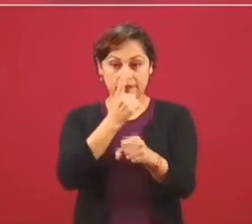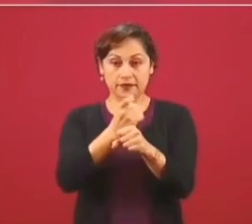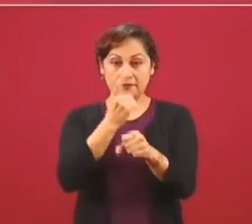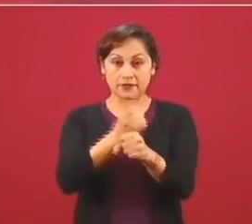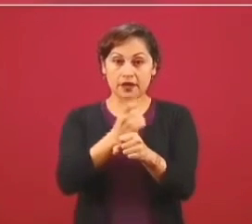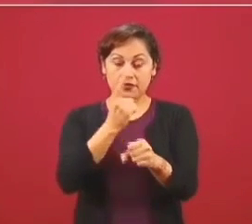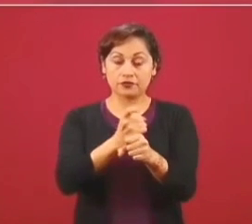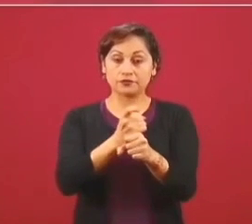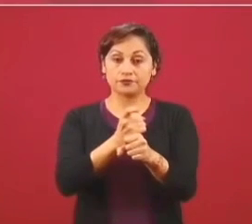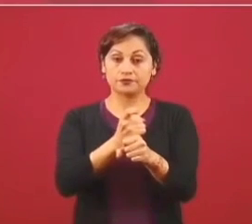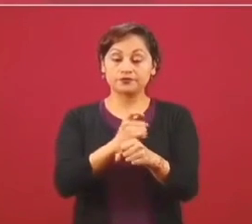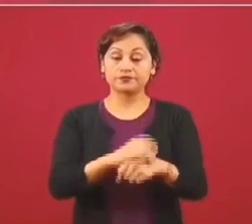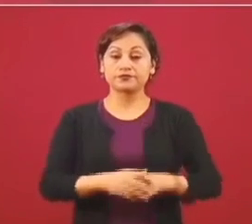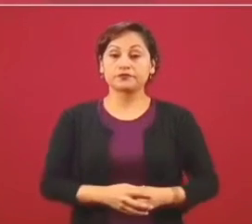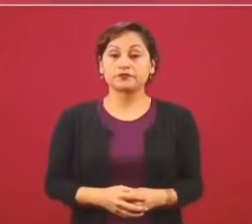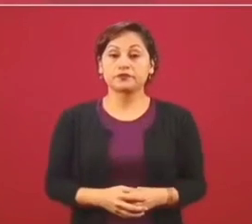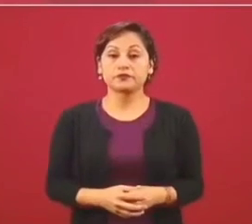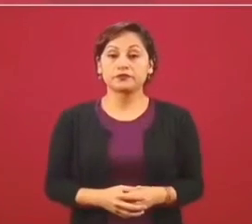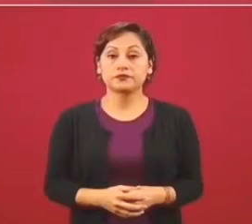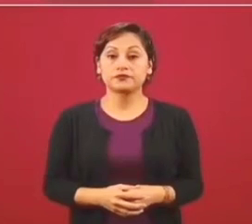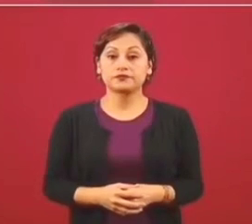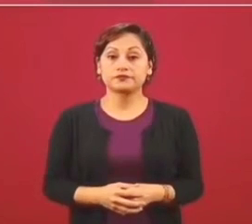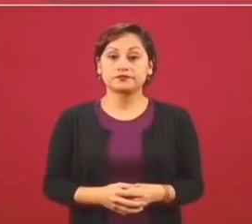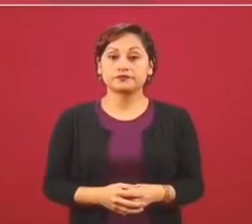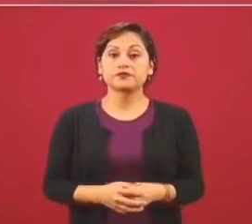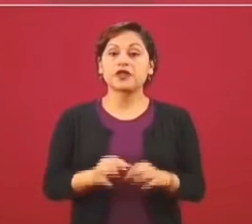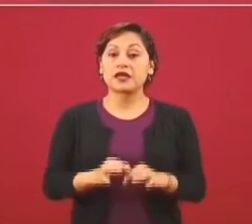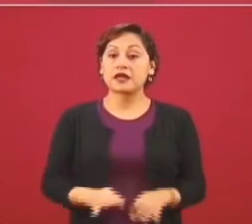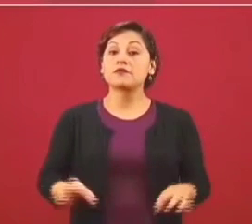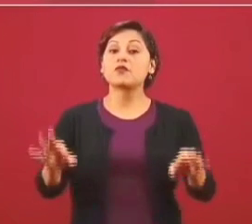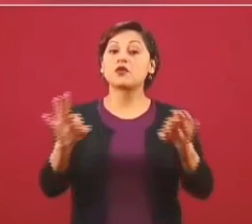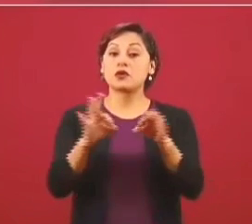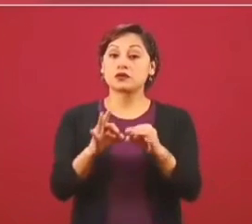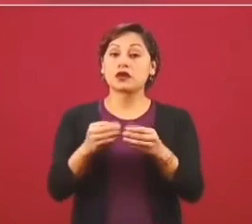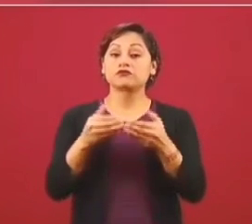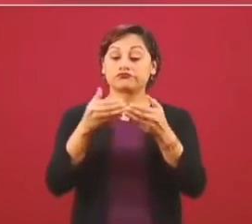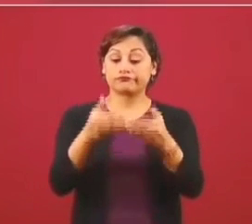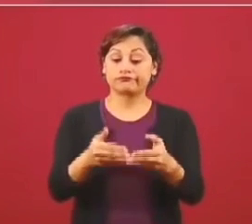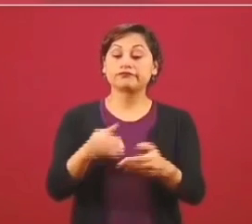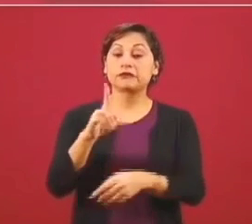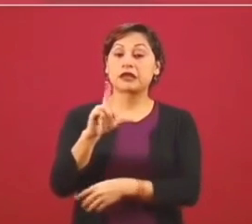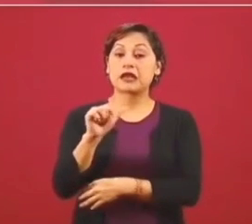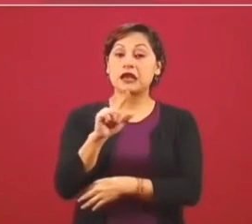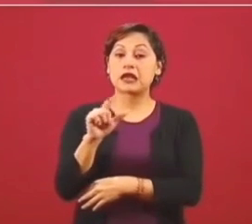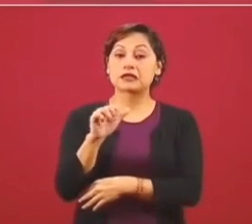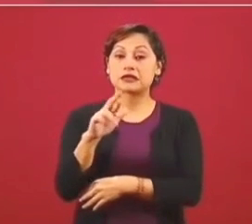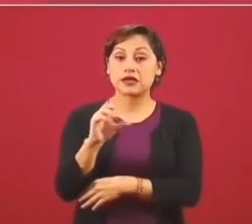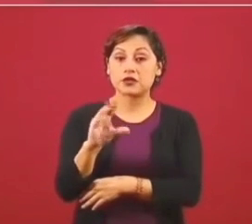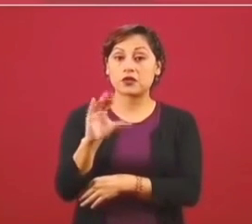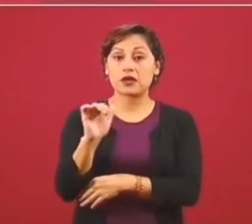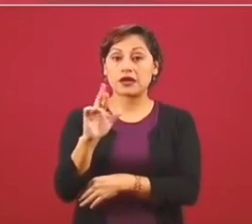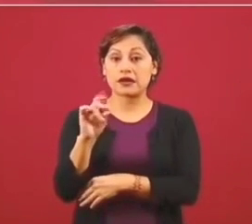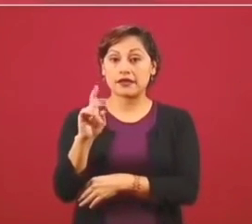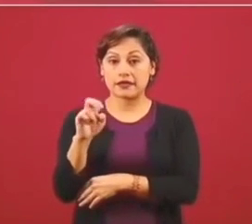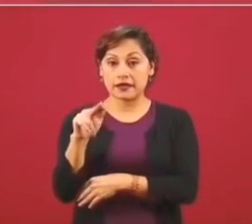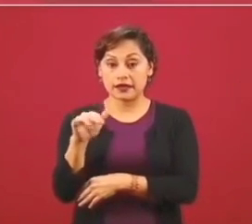importancia que tiene Lázaro Cárdenas, es un puerto